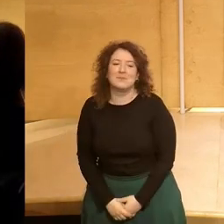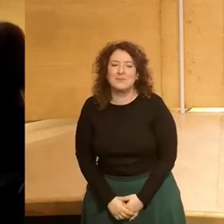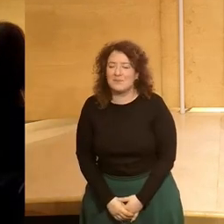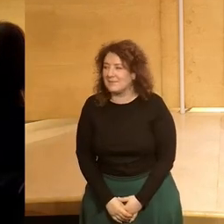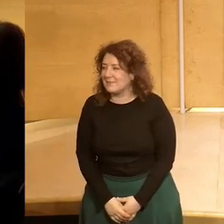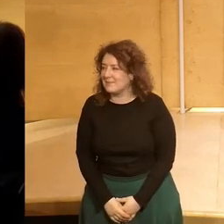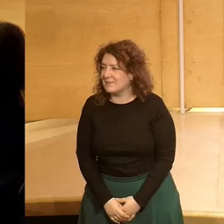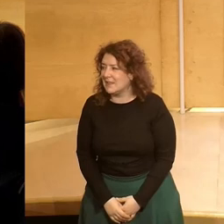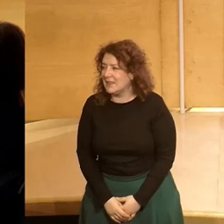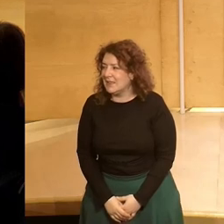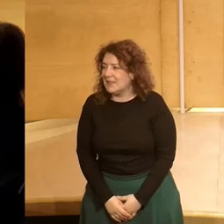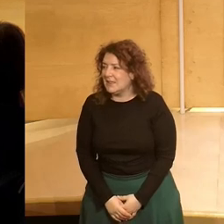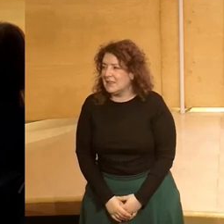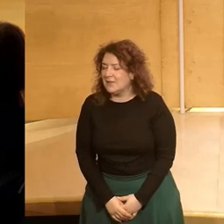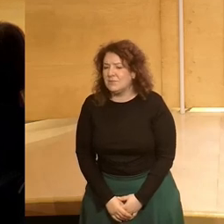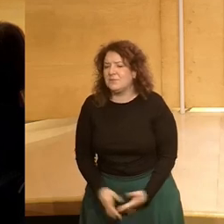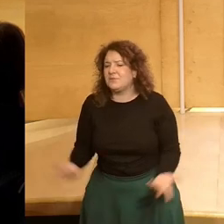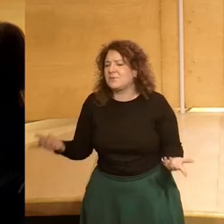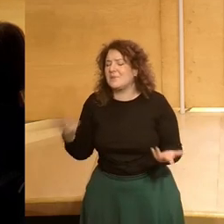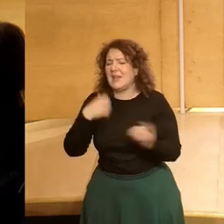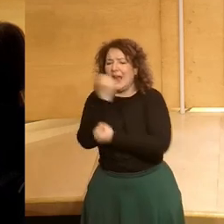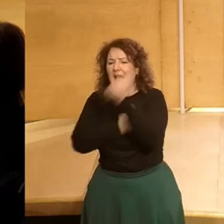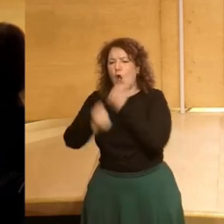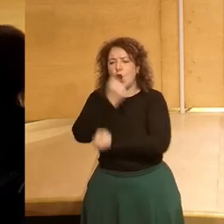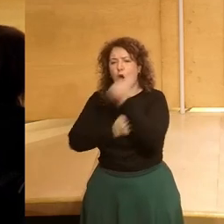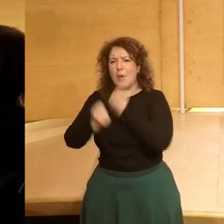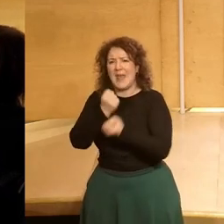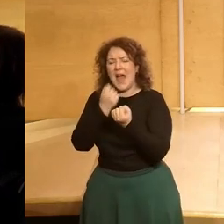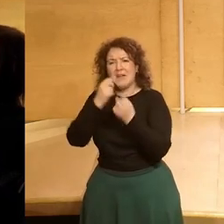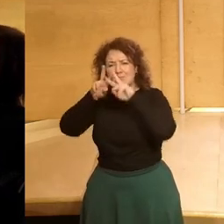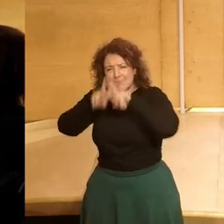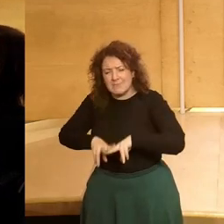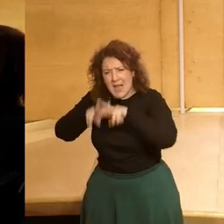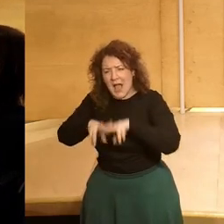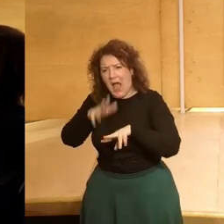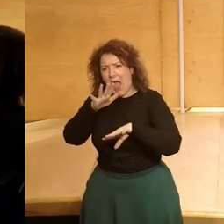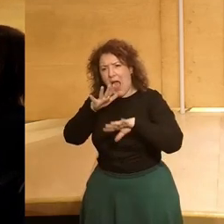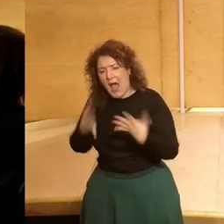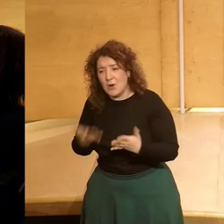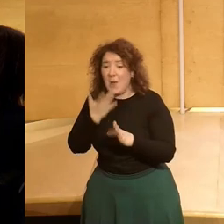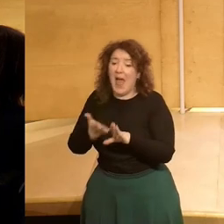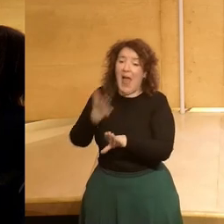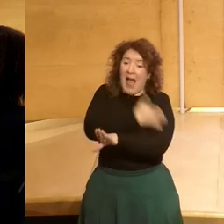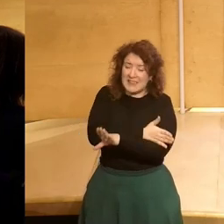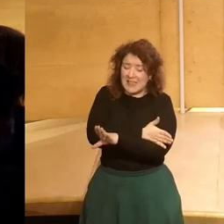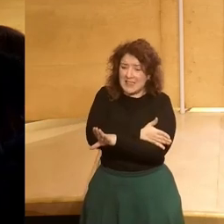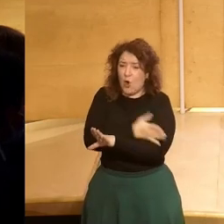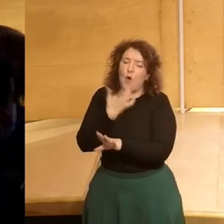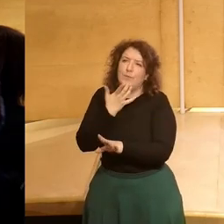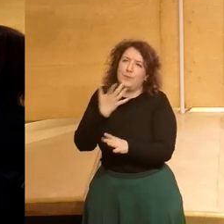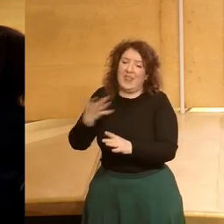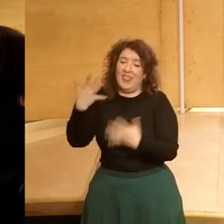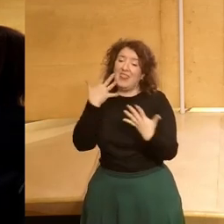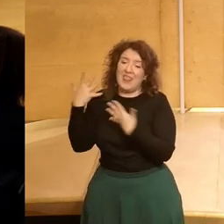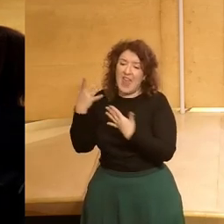La pregunta es ¿qué análisis económico hace ahora mismo? ¿Qué ha mejorado hoy que no teníamos hace 10 o 15